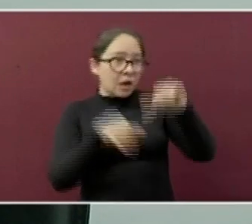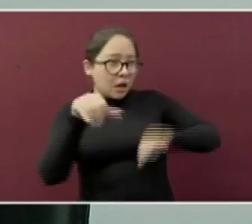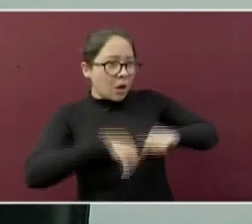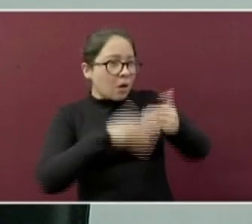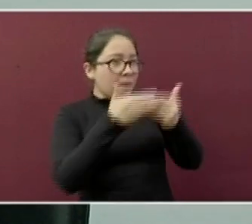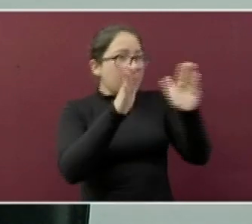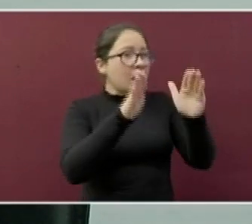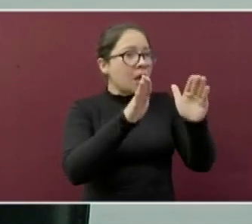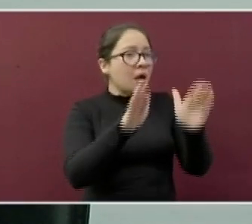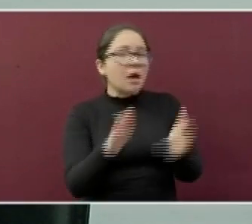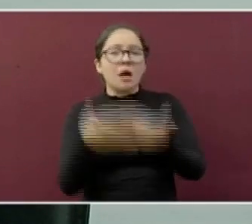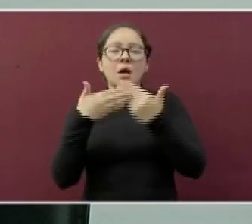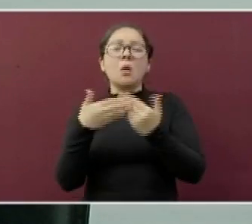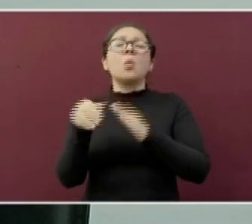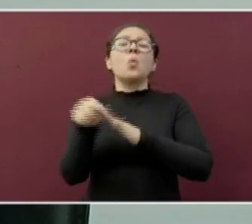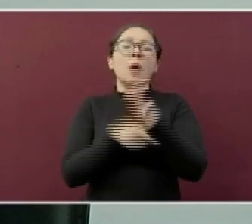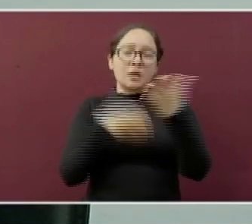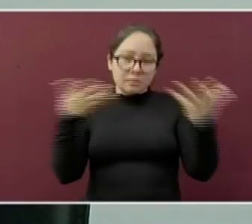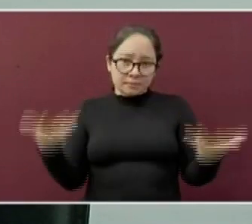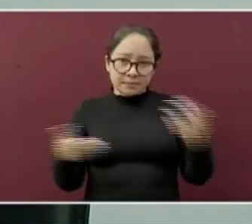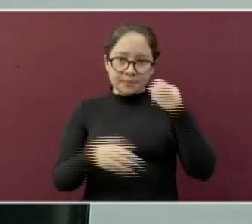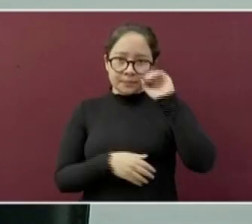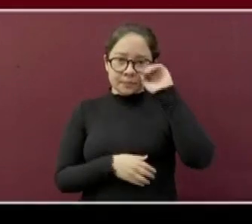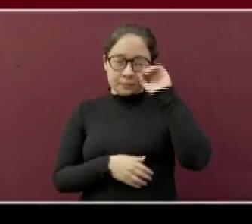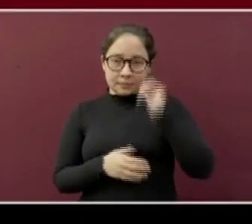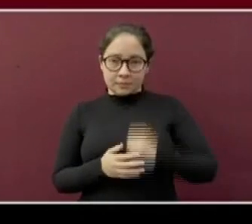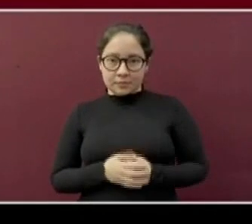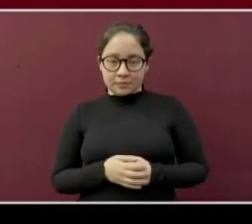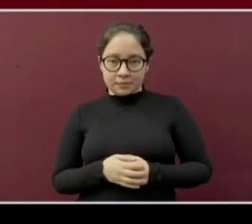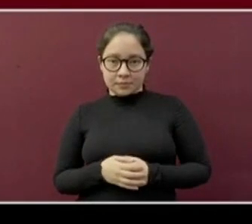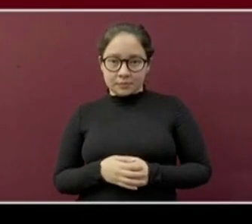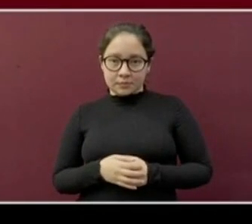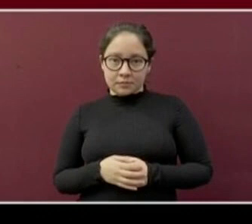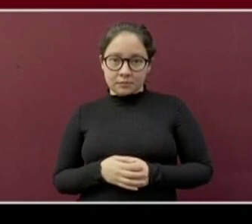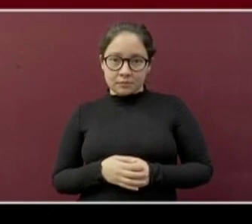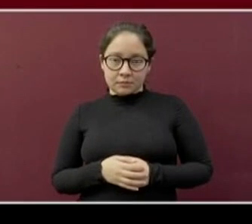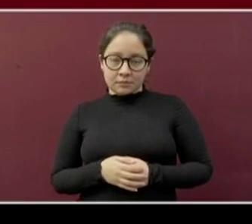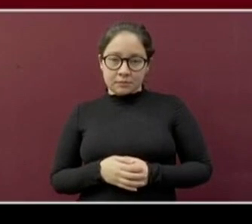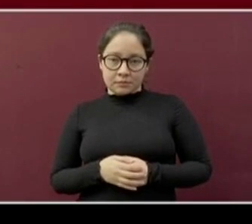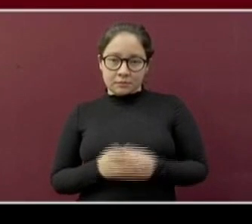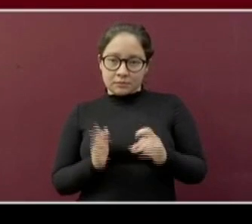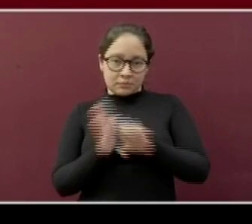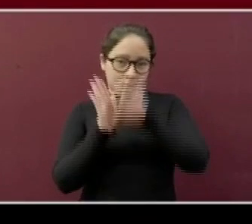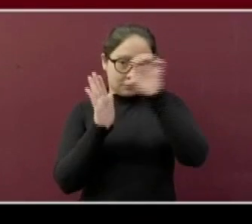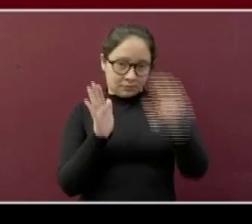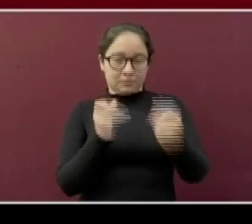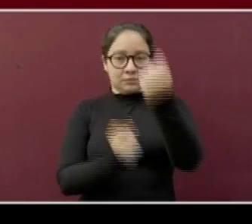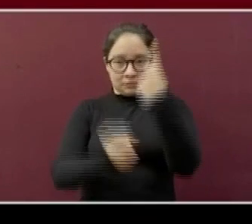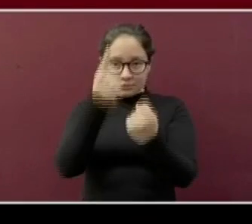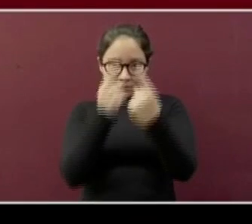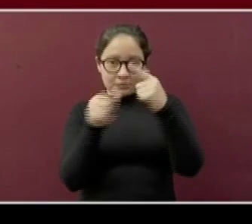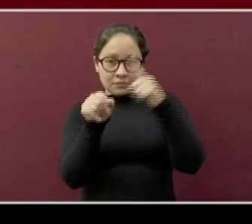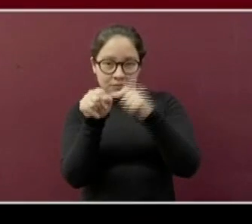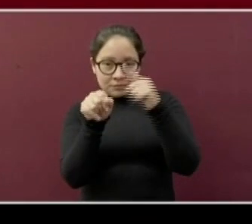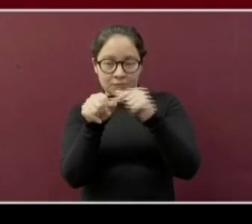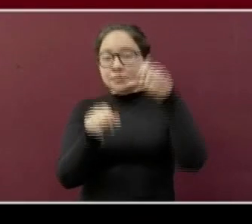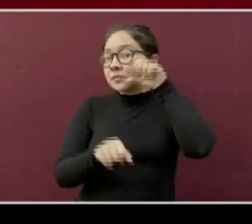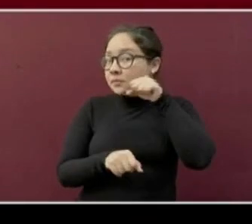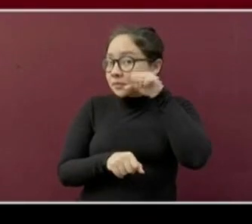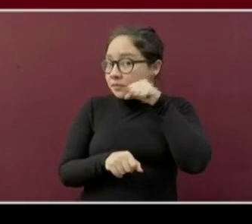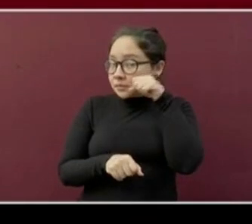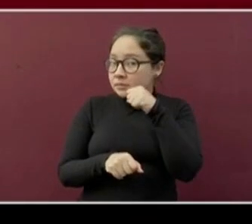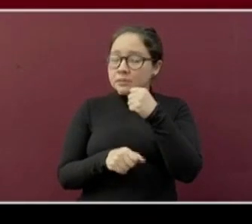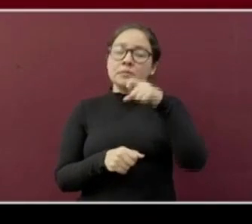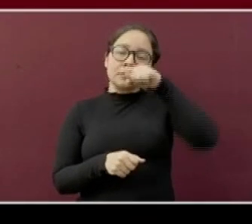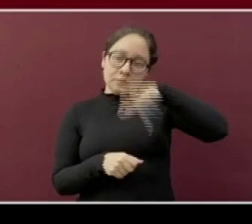permitidas o que están suspendidas. Para el caso de los municipios que se encuentran en naranja, además